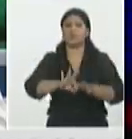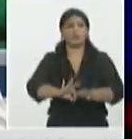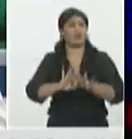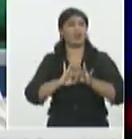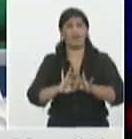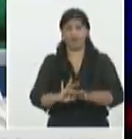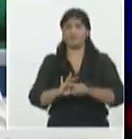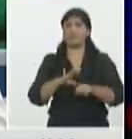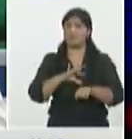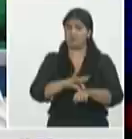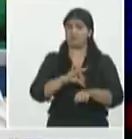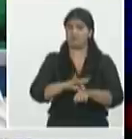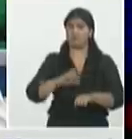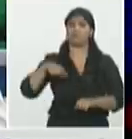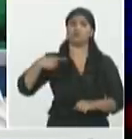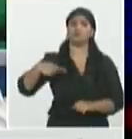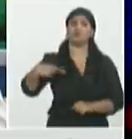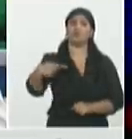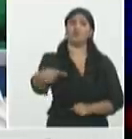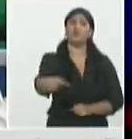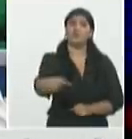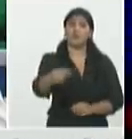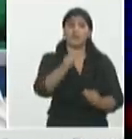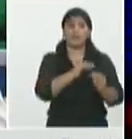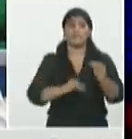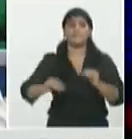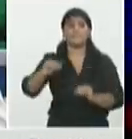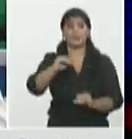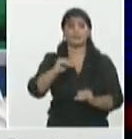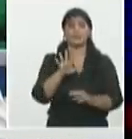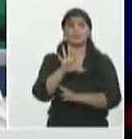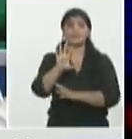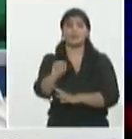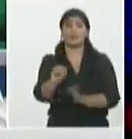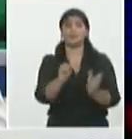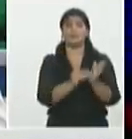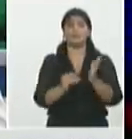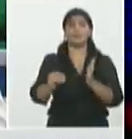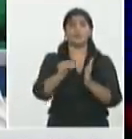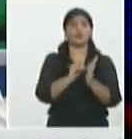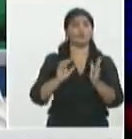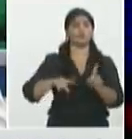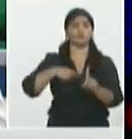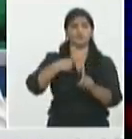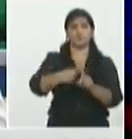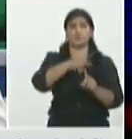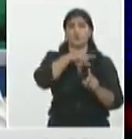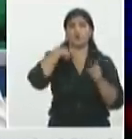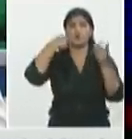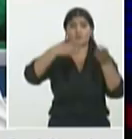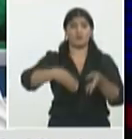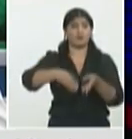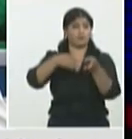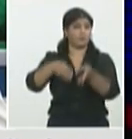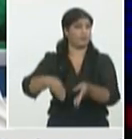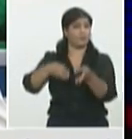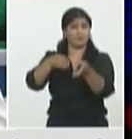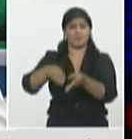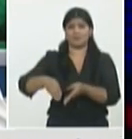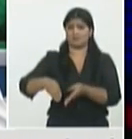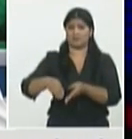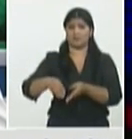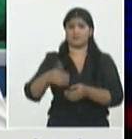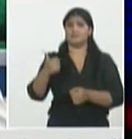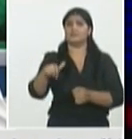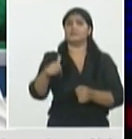diagnosticando diariamente más de medio millón de casos siguen falleciendo 5.000 10.000 personas